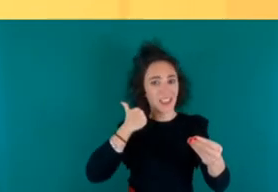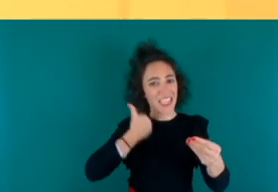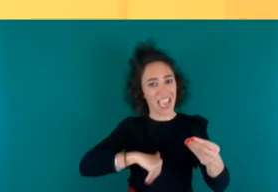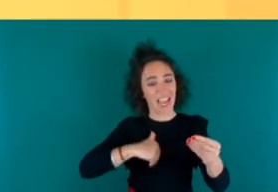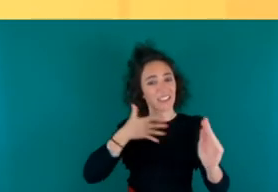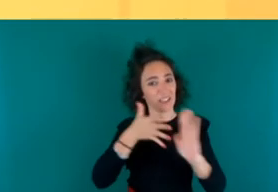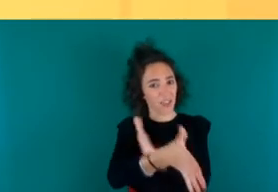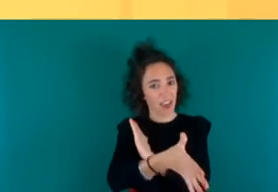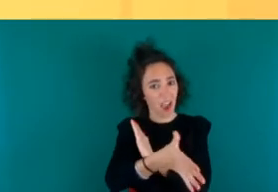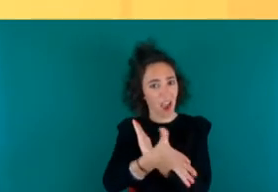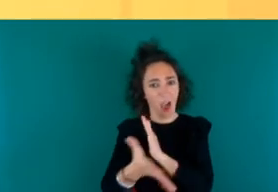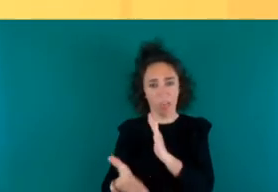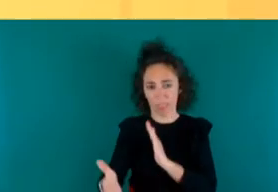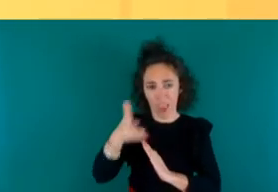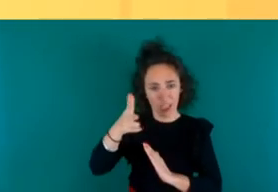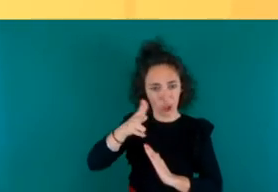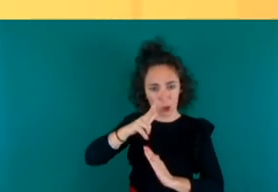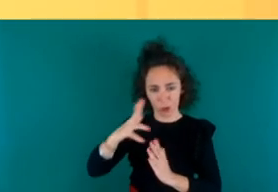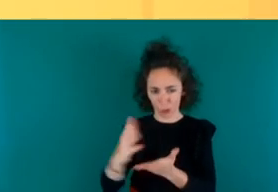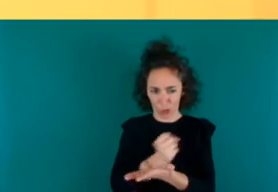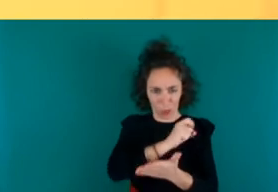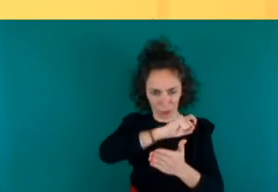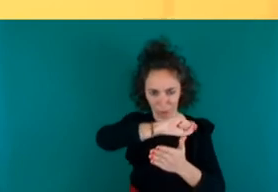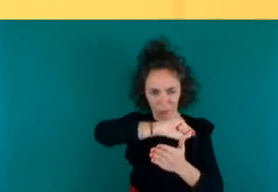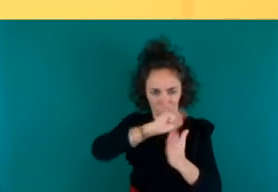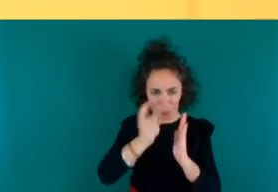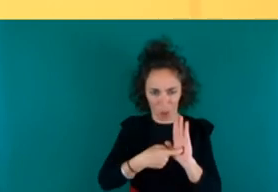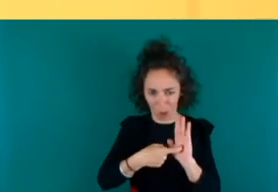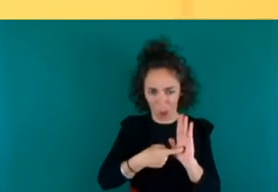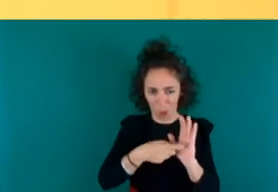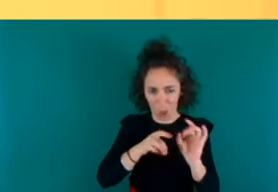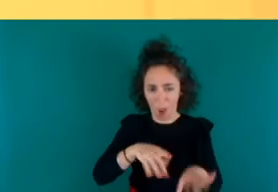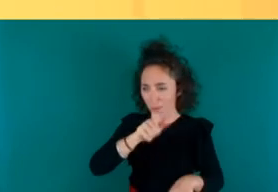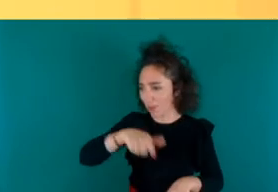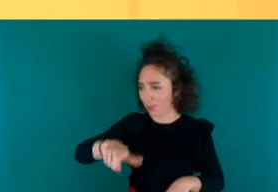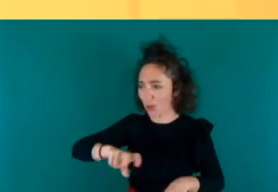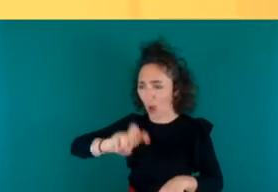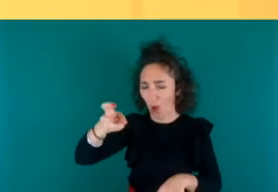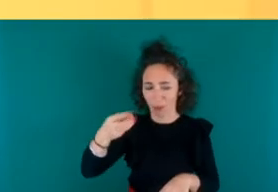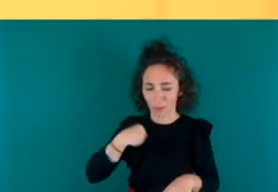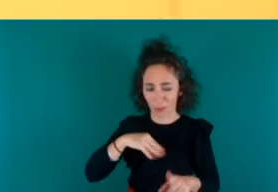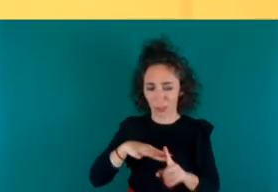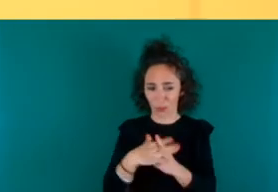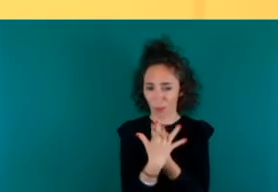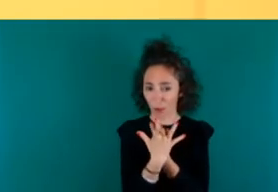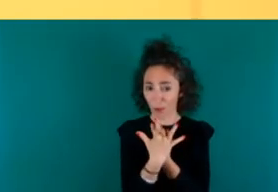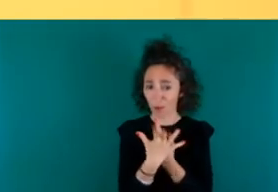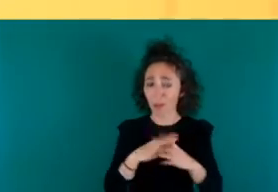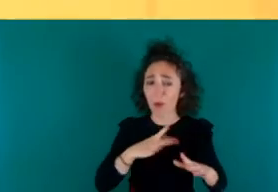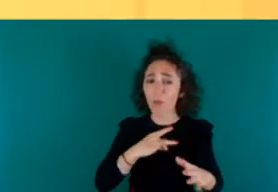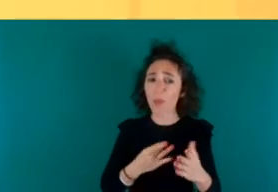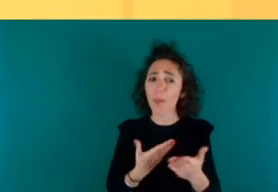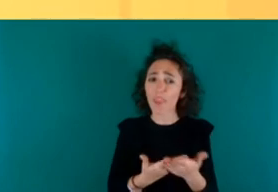tiene todos los derechos que que tiene cualquier otra persona en su situación pero si puede solicitar ayuda